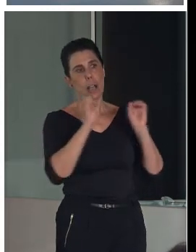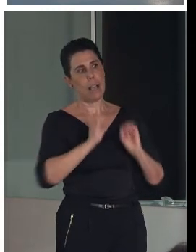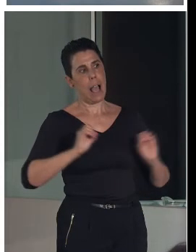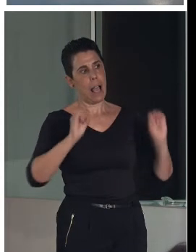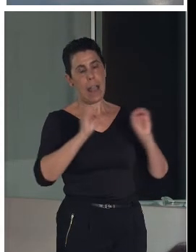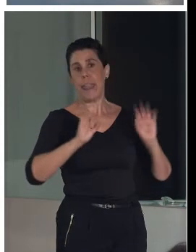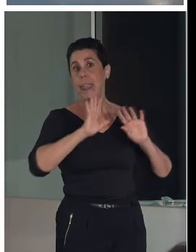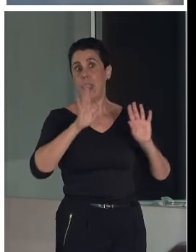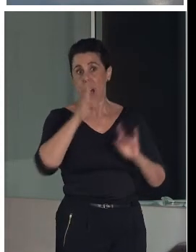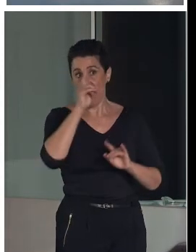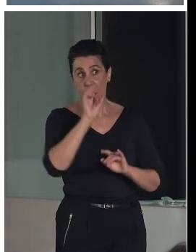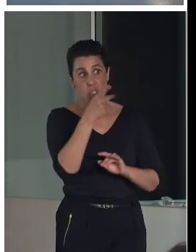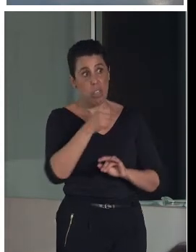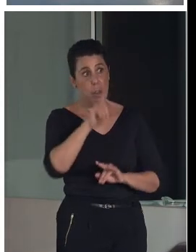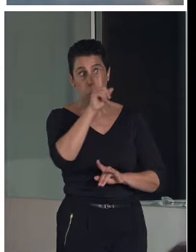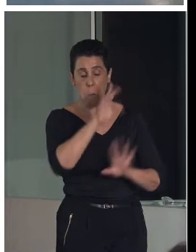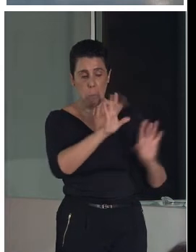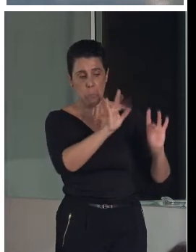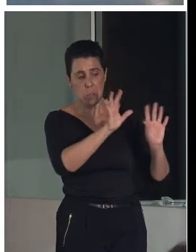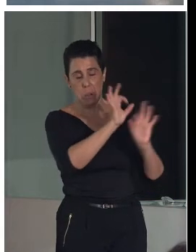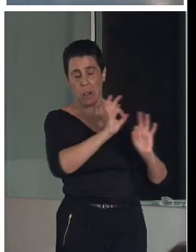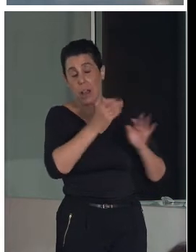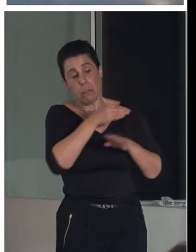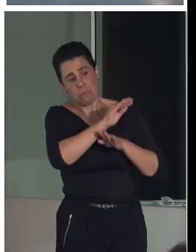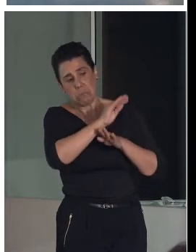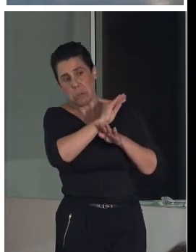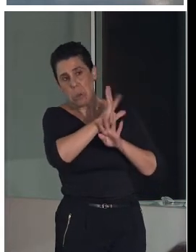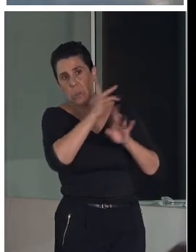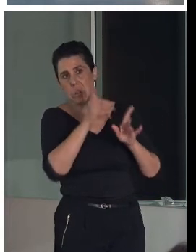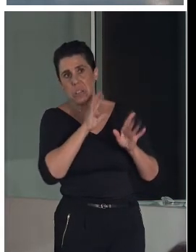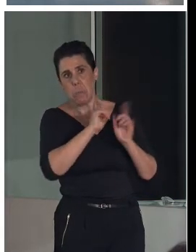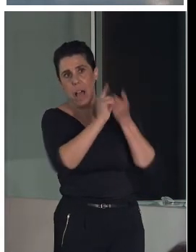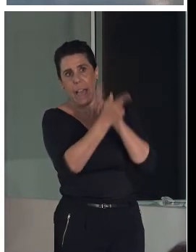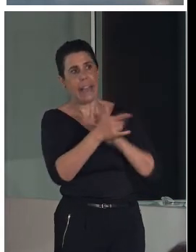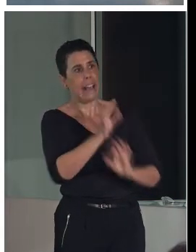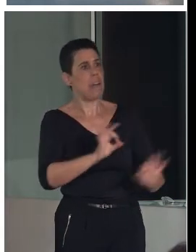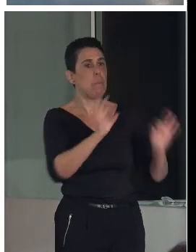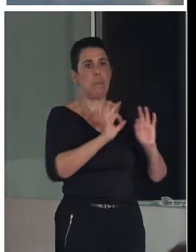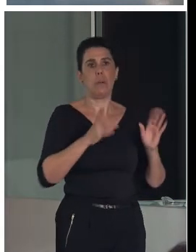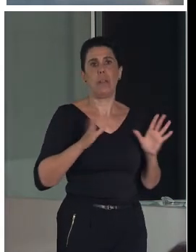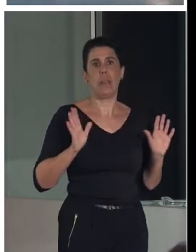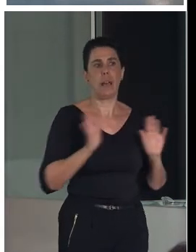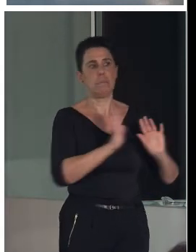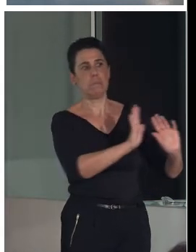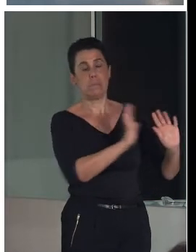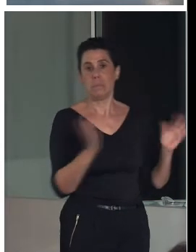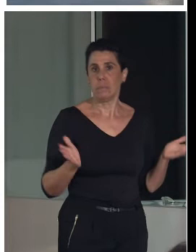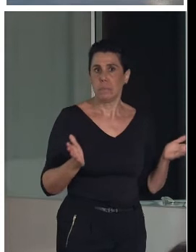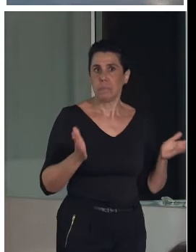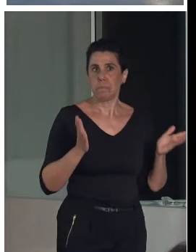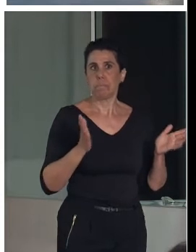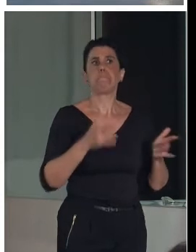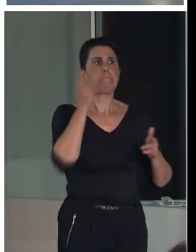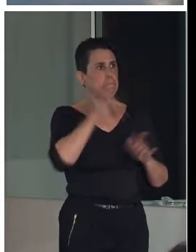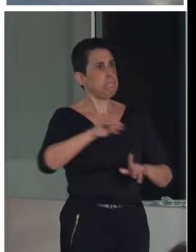no se ha trabajado apenas en gestión. Se conserva, se hace, pero realmente no hay relevancia. Entonces, bueno, conseguimos montarla,